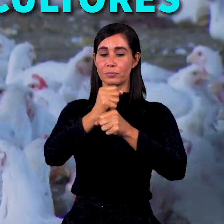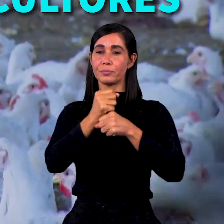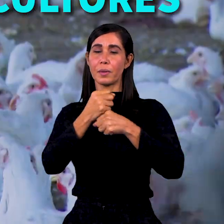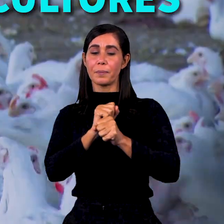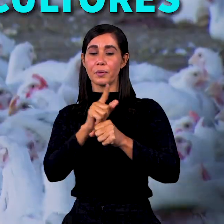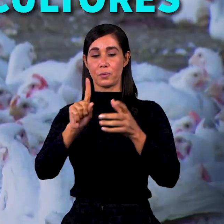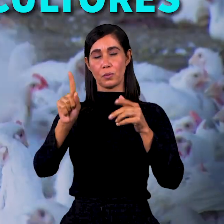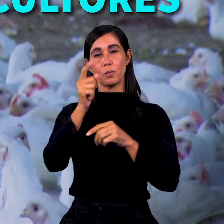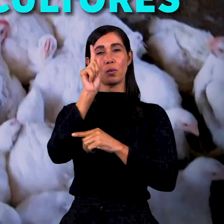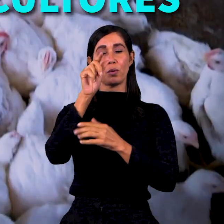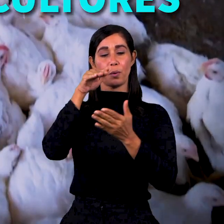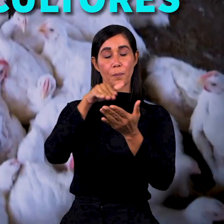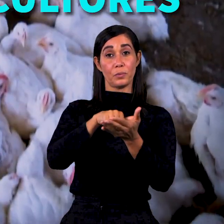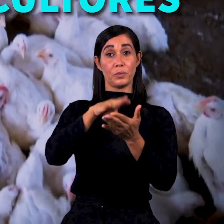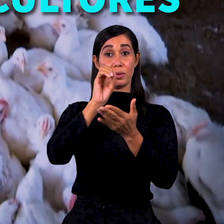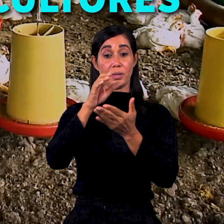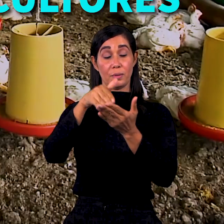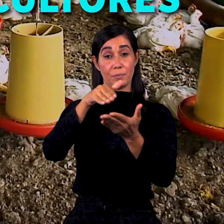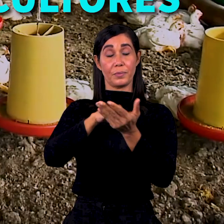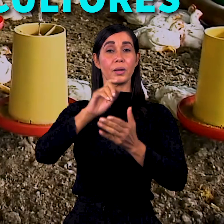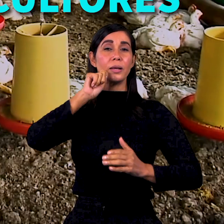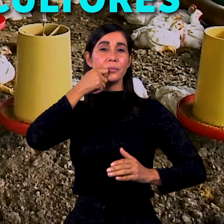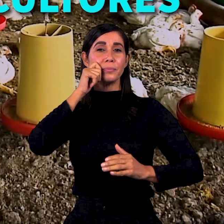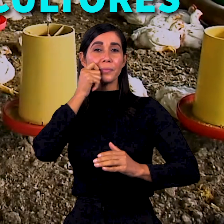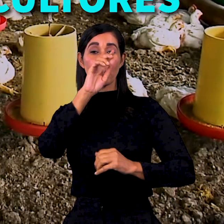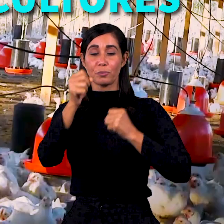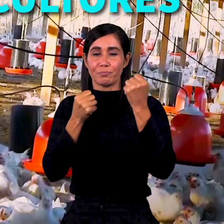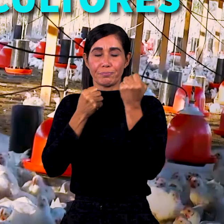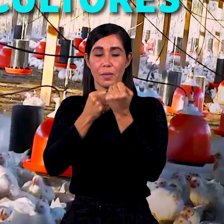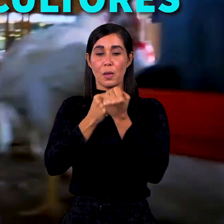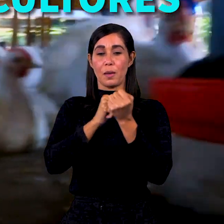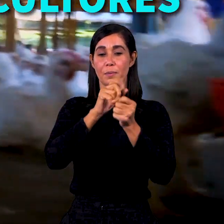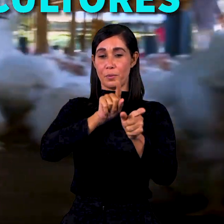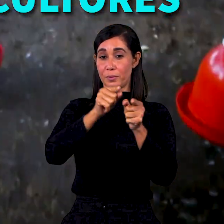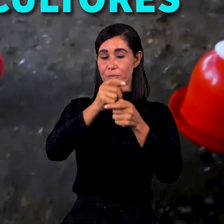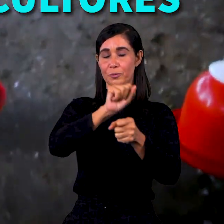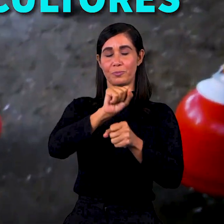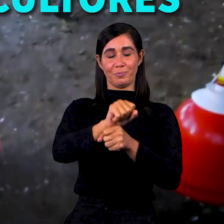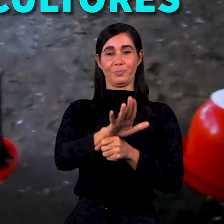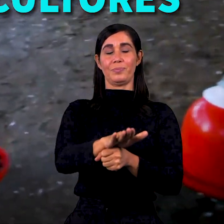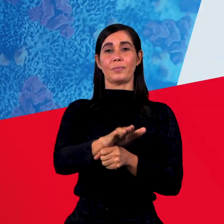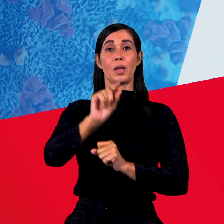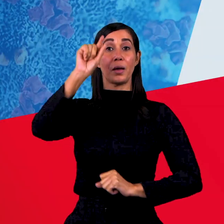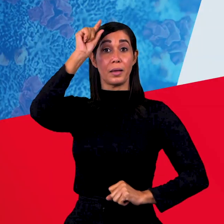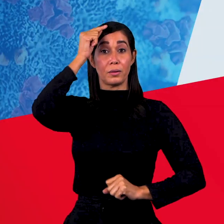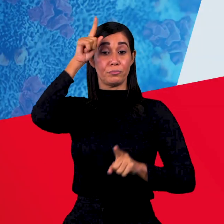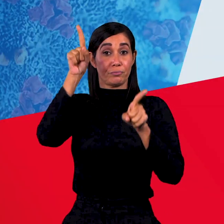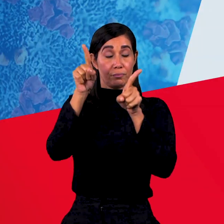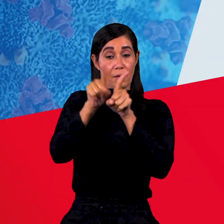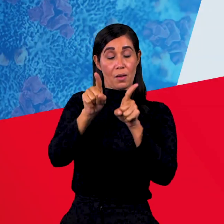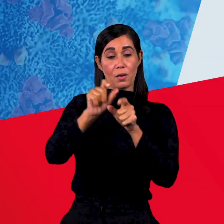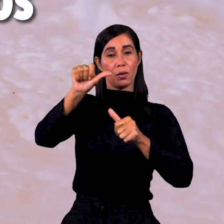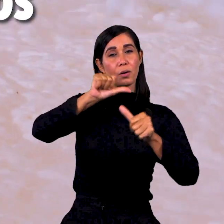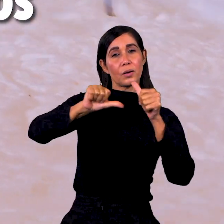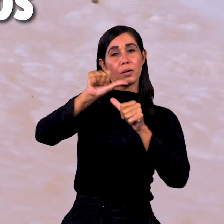un programa de pignoración de 1.5 millones de pollos en apoyo a los avicultores. El gobierno